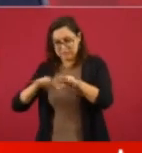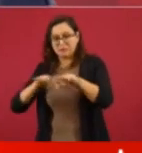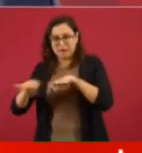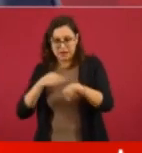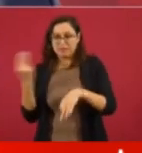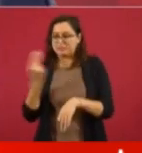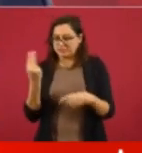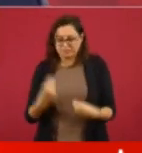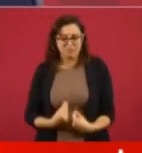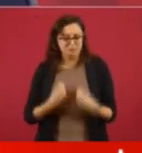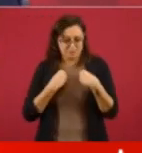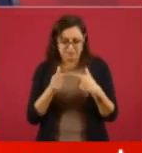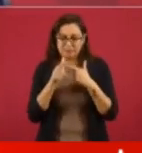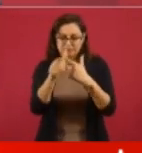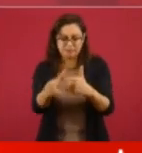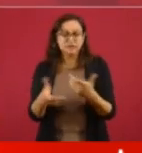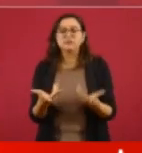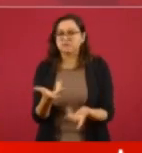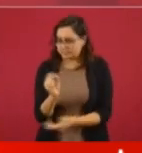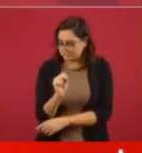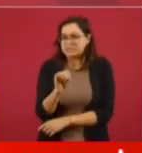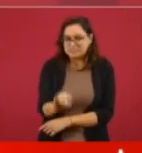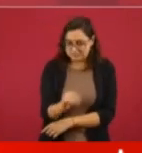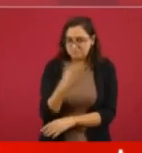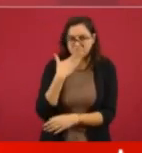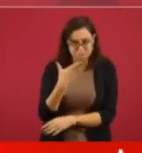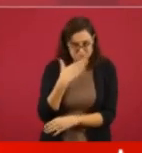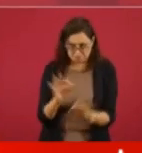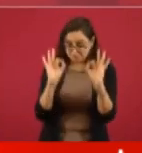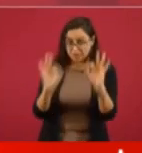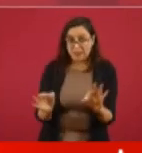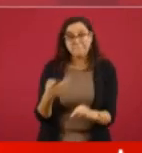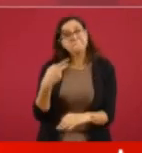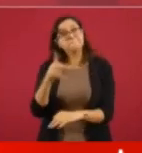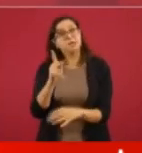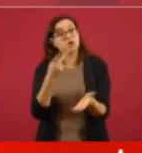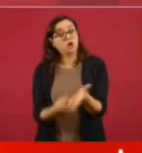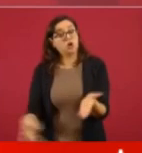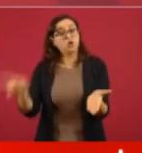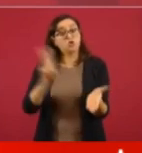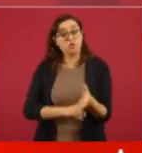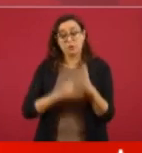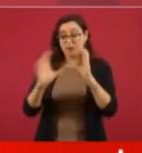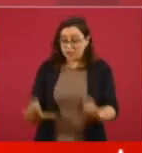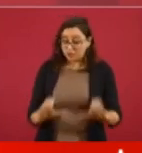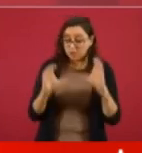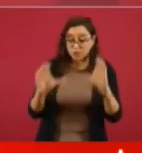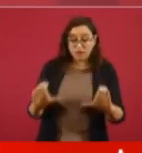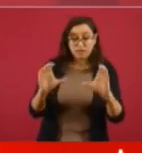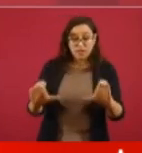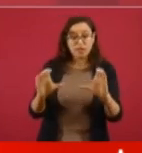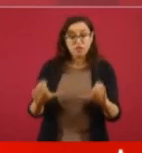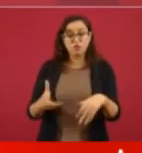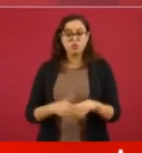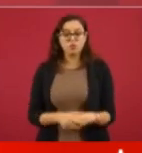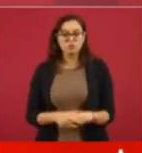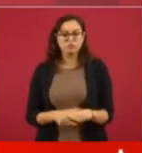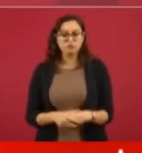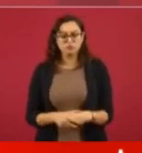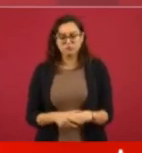legítimo, pero al mismo tiempo que pueda cuidarse. Y lo han hecho,